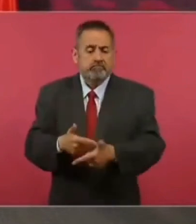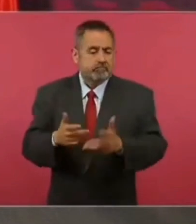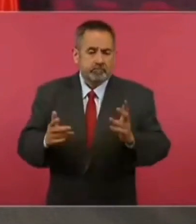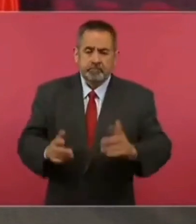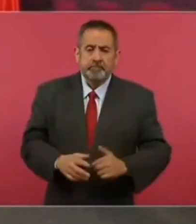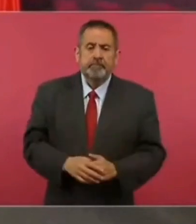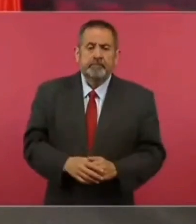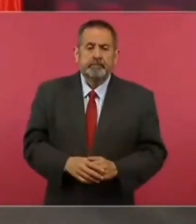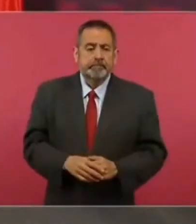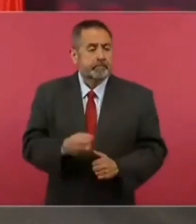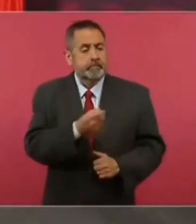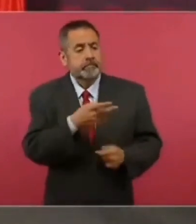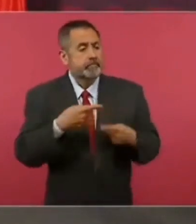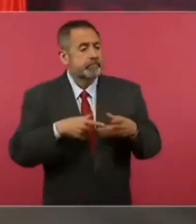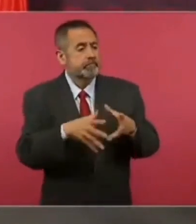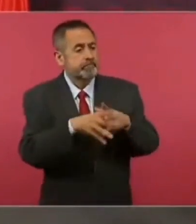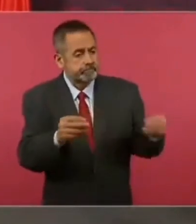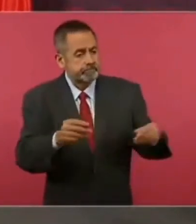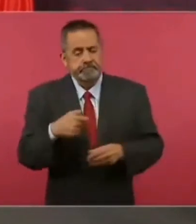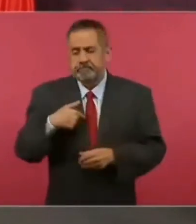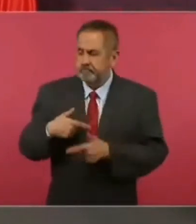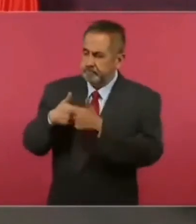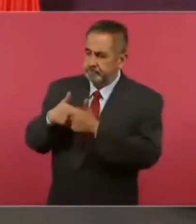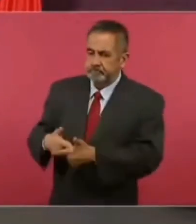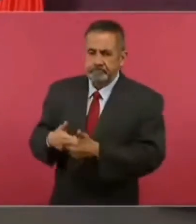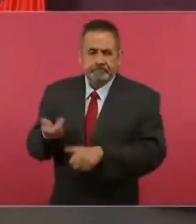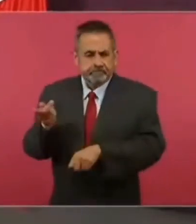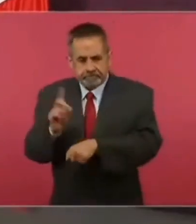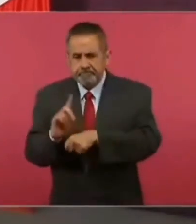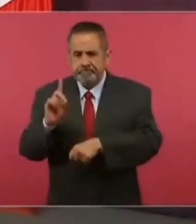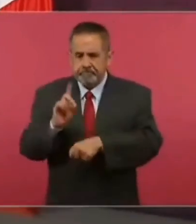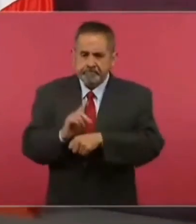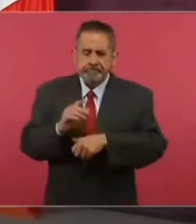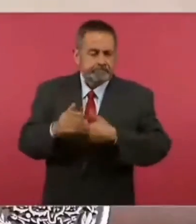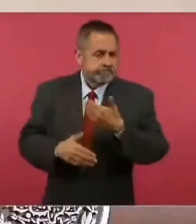de desaparecidos todos los días